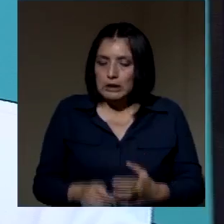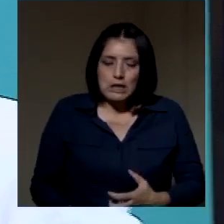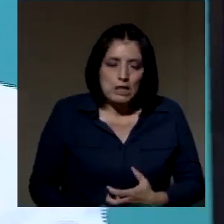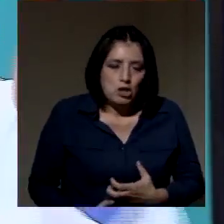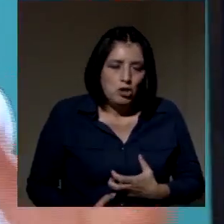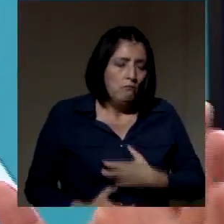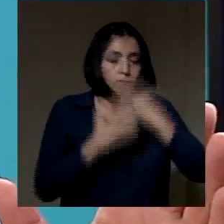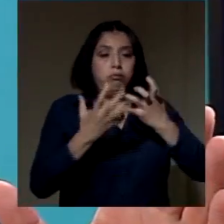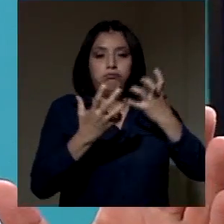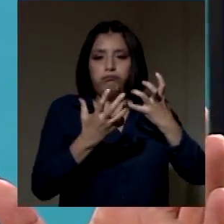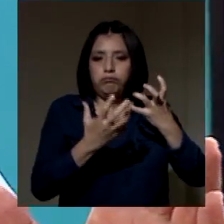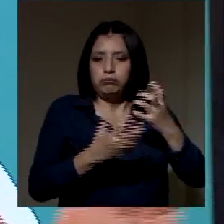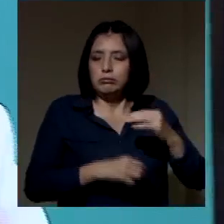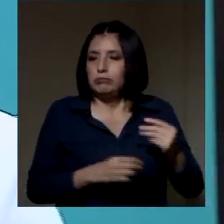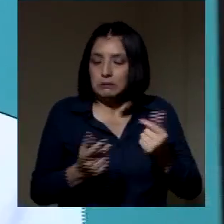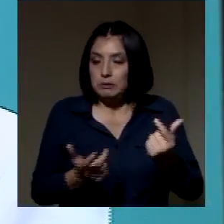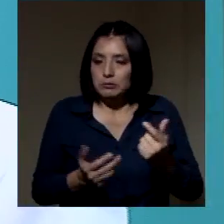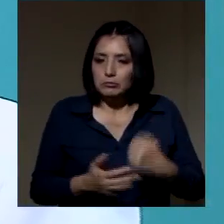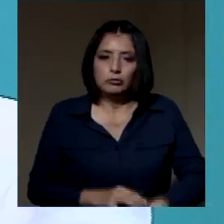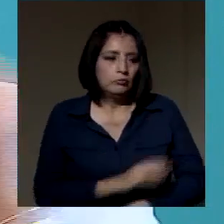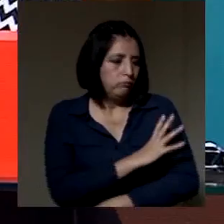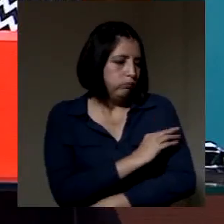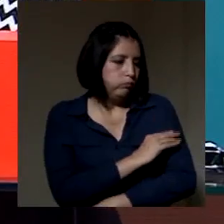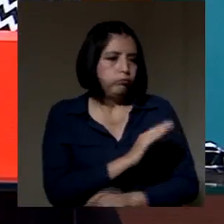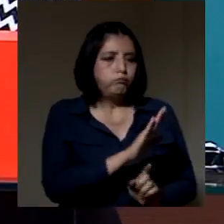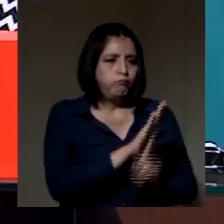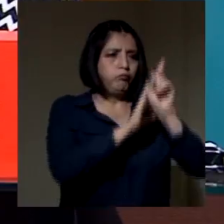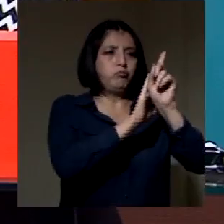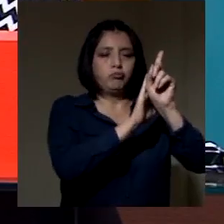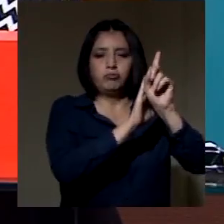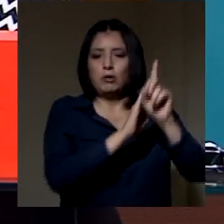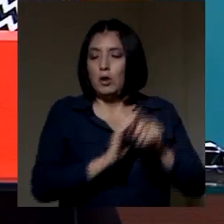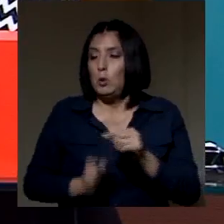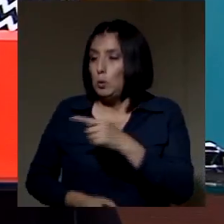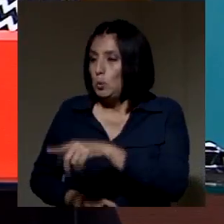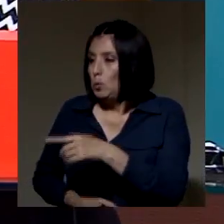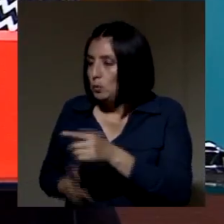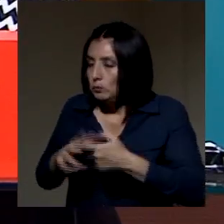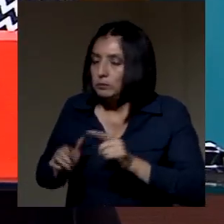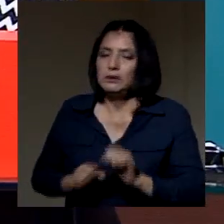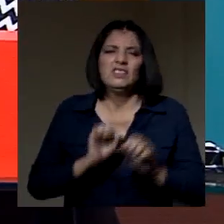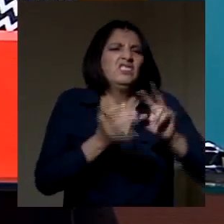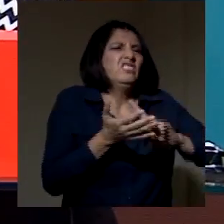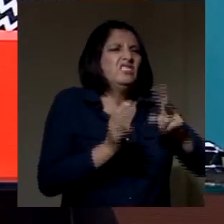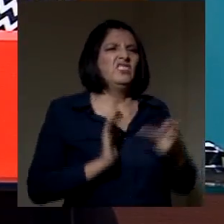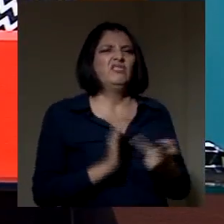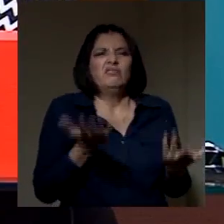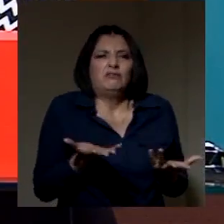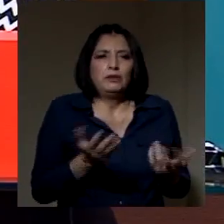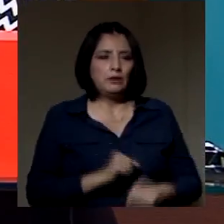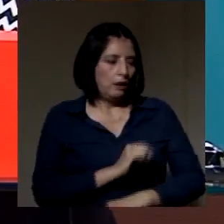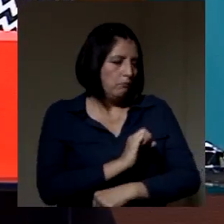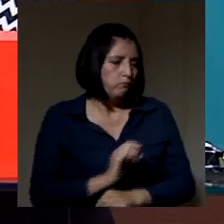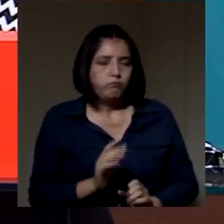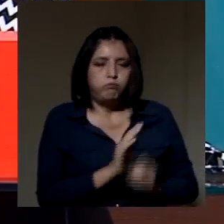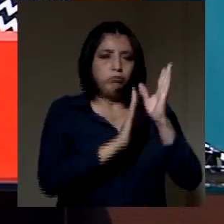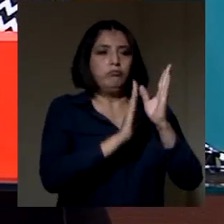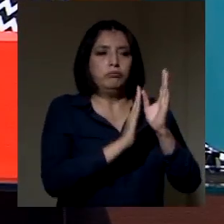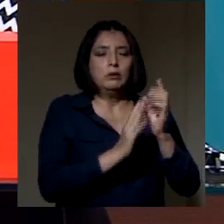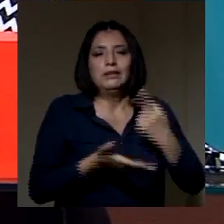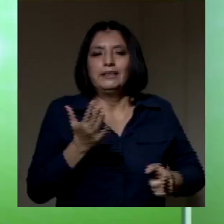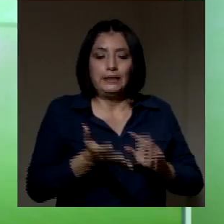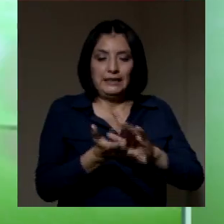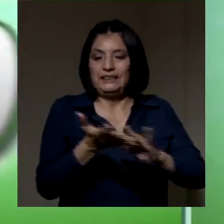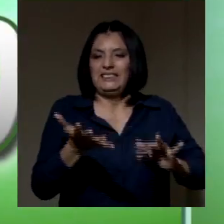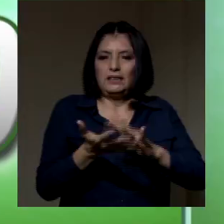abrupta. La presión sube bruscamente. Es un detonante. ¿Qué significa que la presión sube bruscamente? Que la